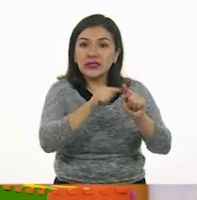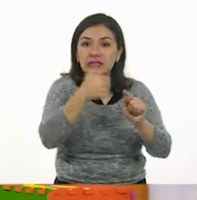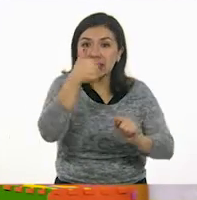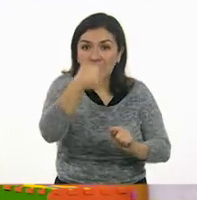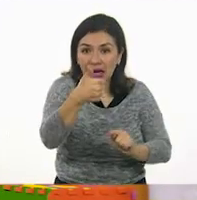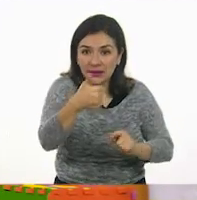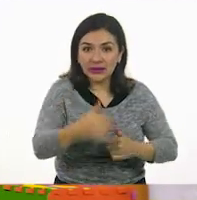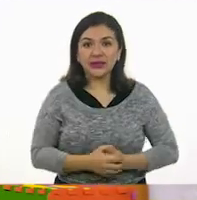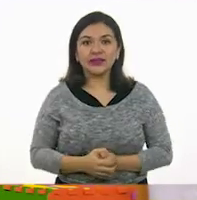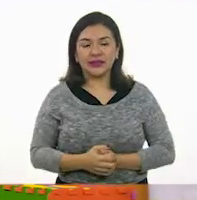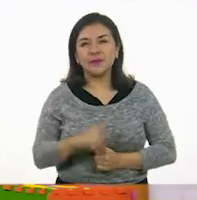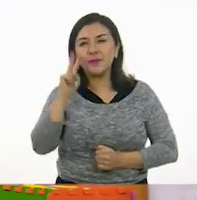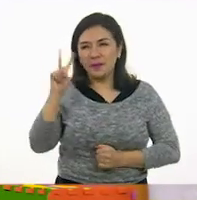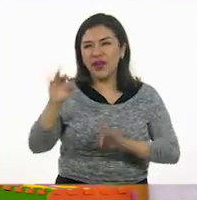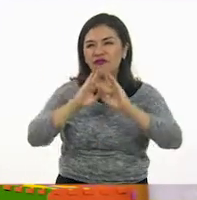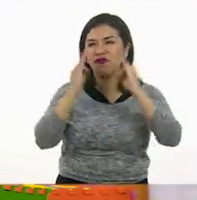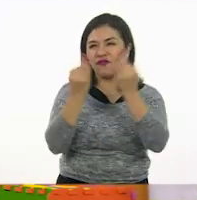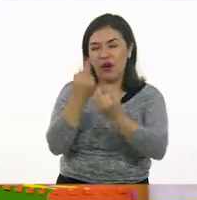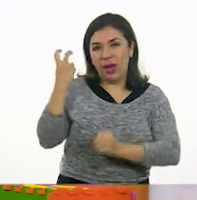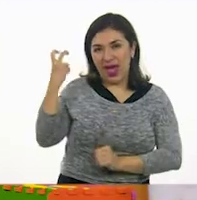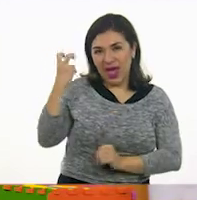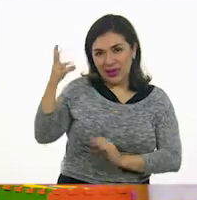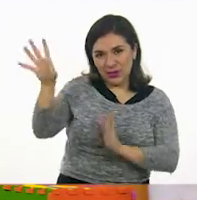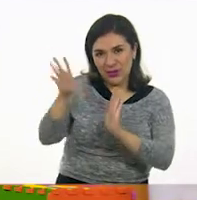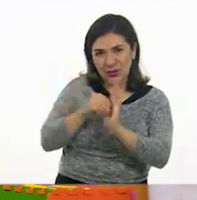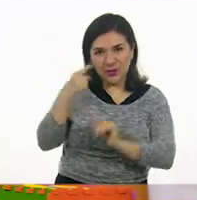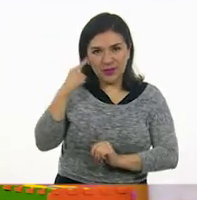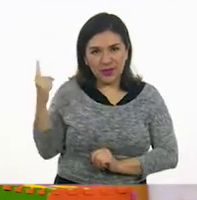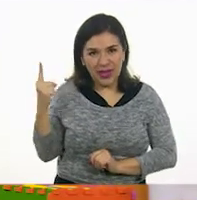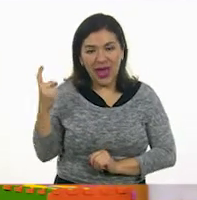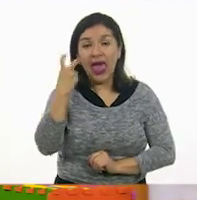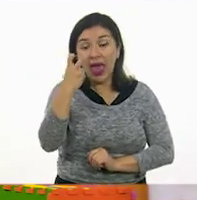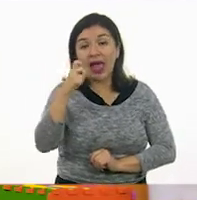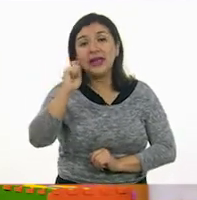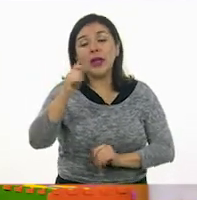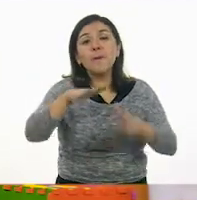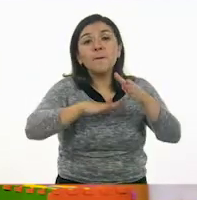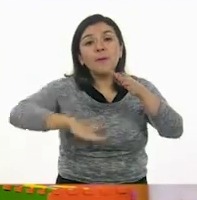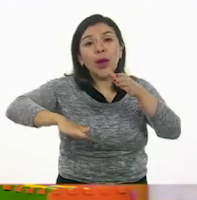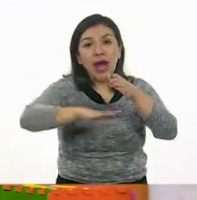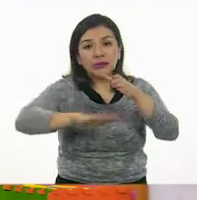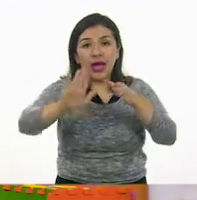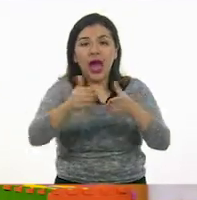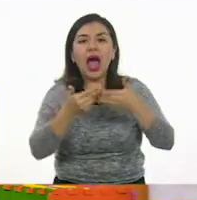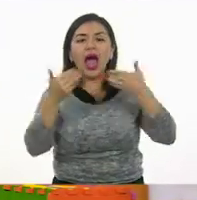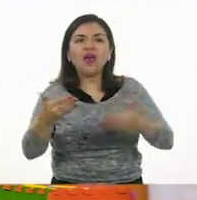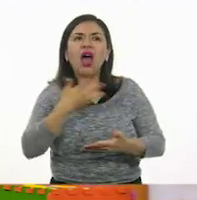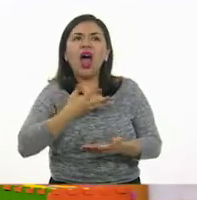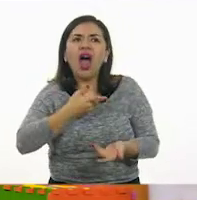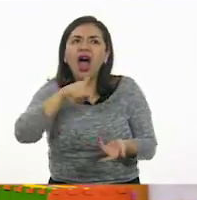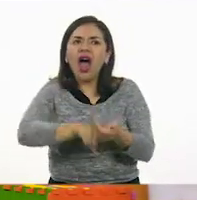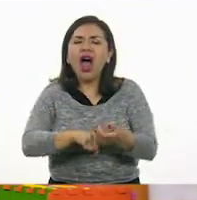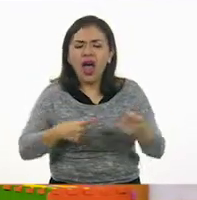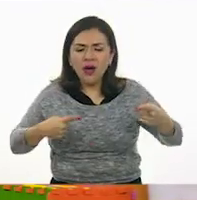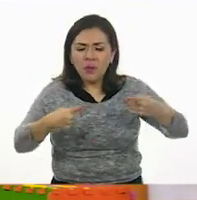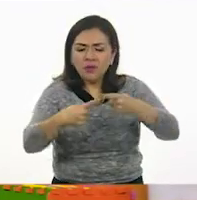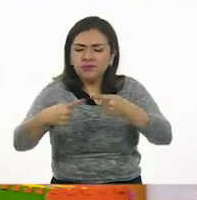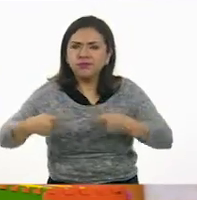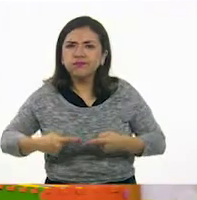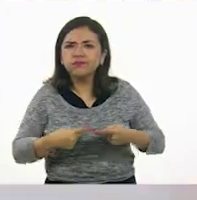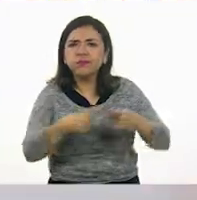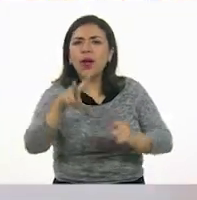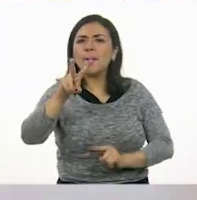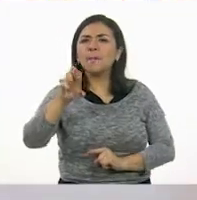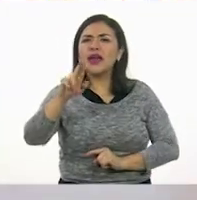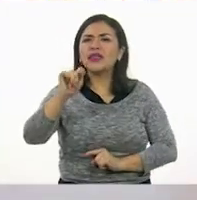bien. Entonces, más o menos quedaría de esta manera. Esa es su base. Perfecto. Ahora, vamos a ver cuántos vértices tiene un prisma